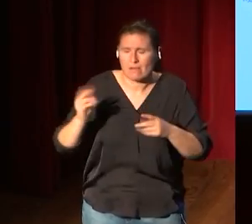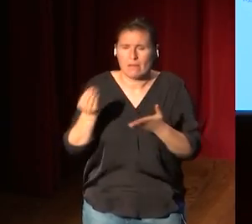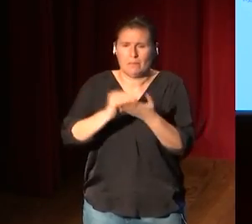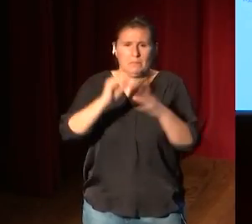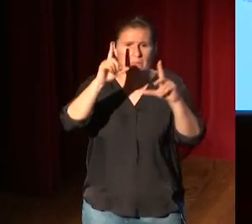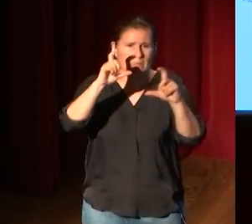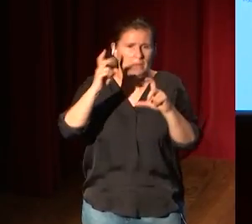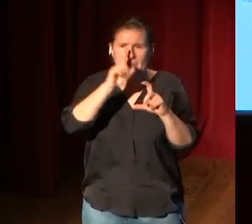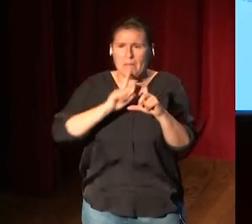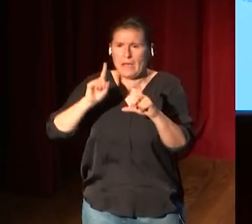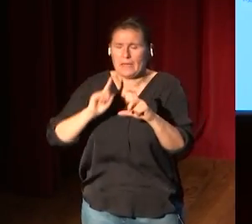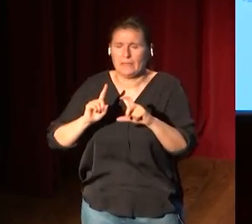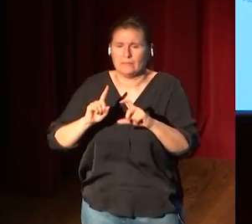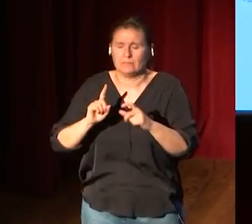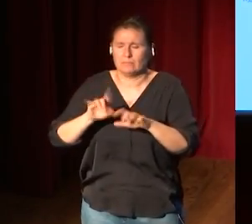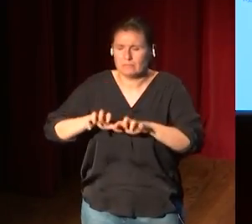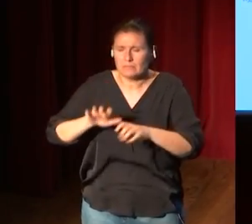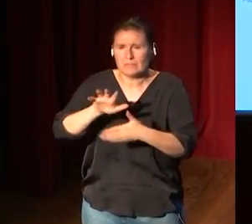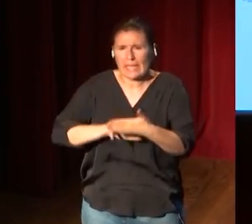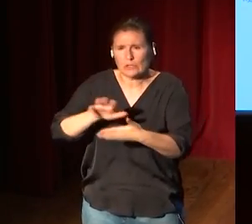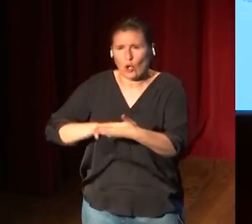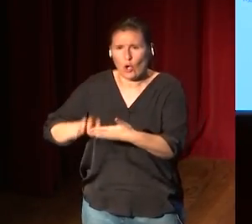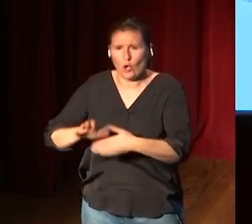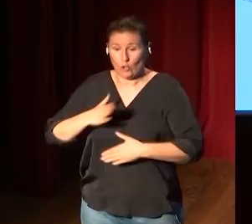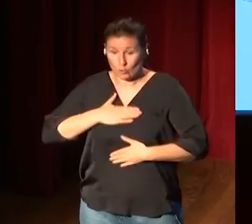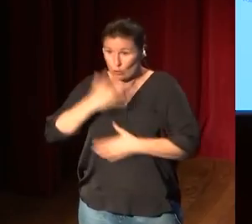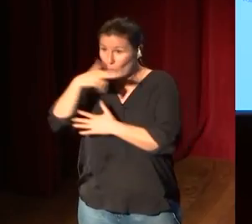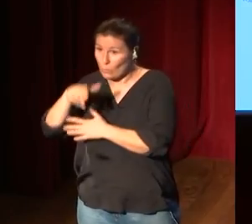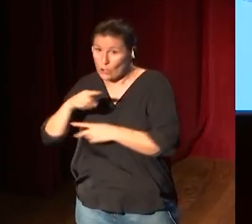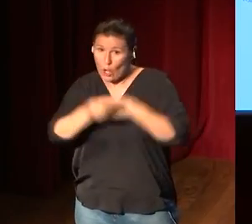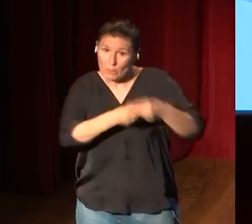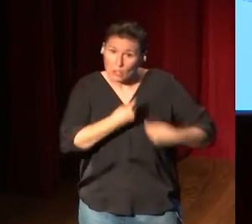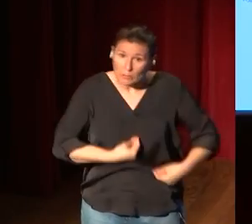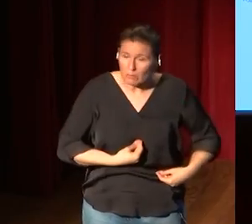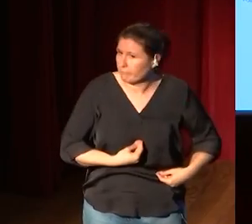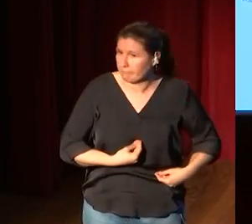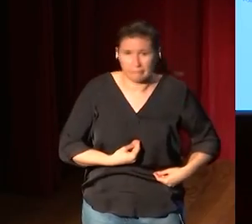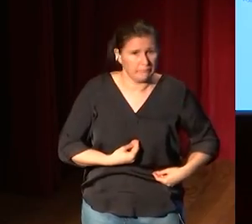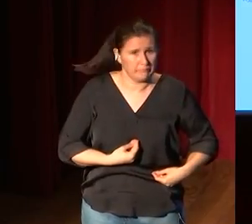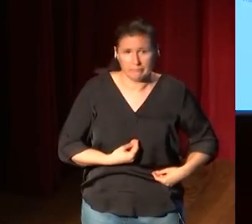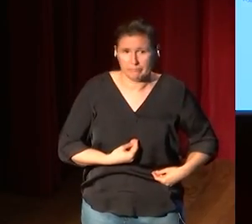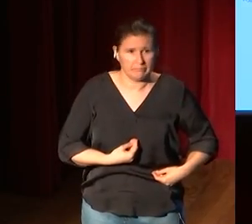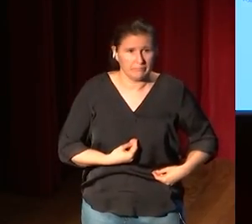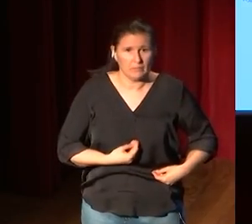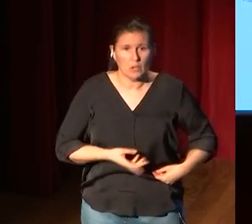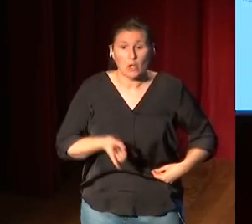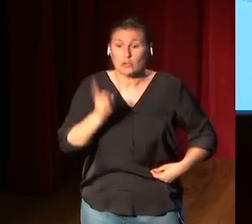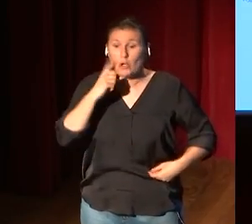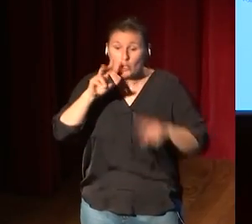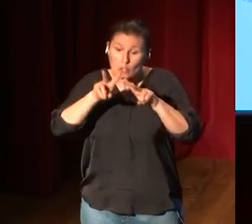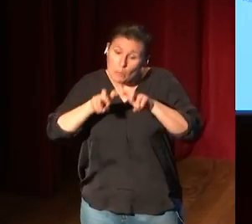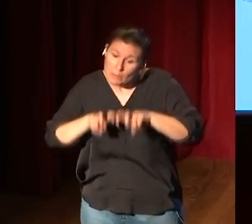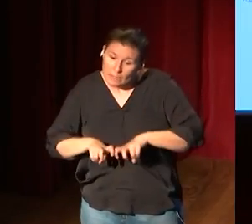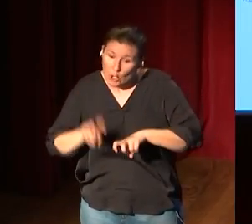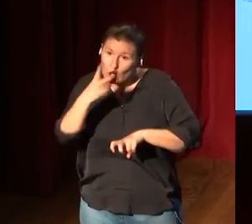ha escrito un texto sobre y nosotros como tal como museo no hemos hecho nada nada más que hemos investigado durante